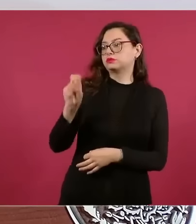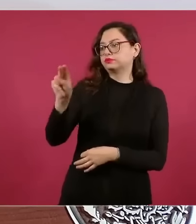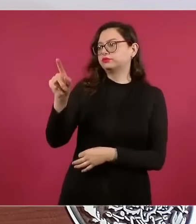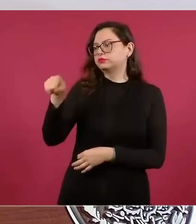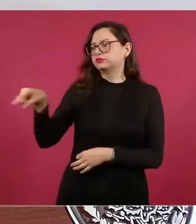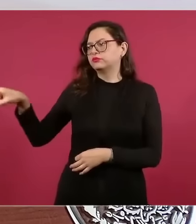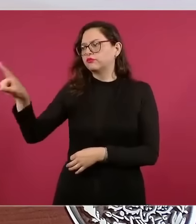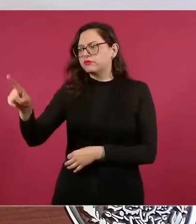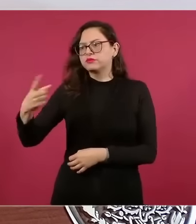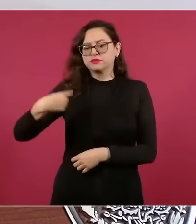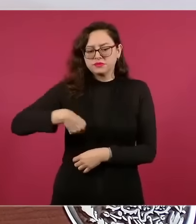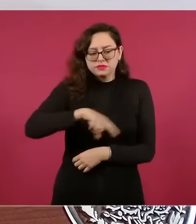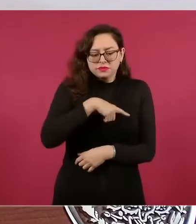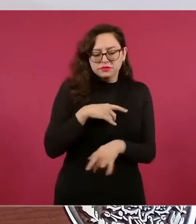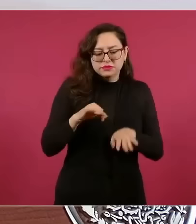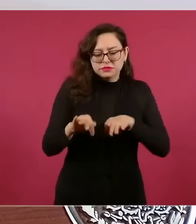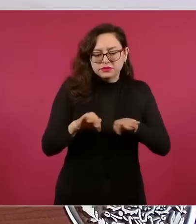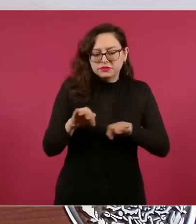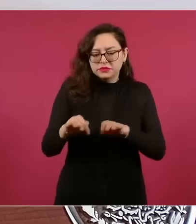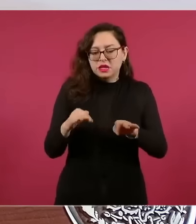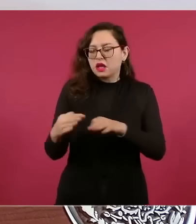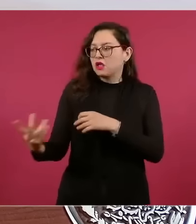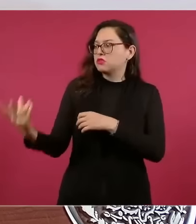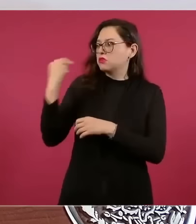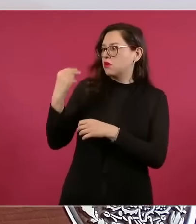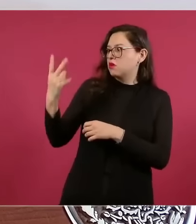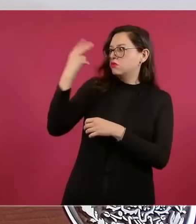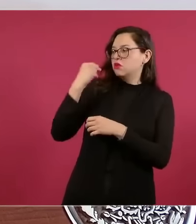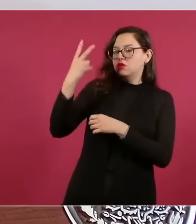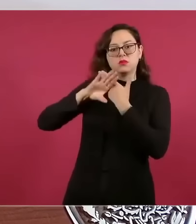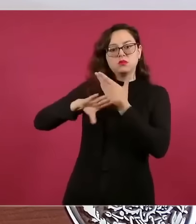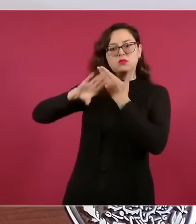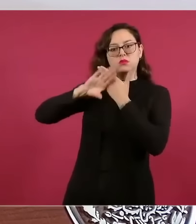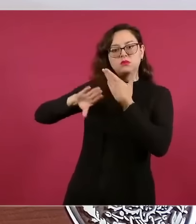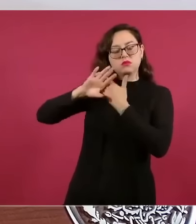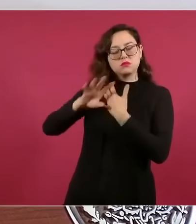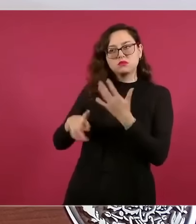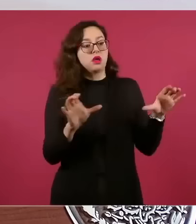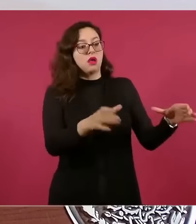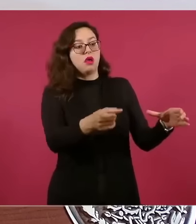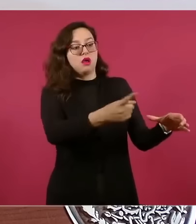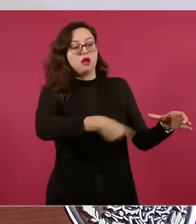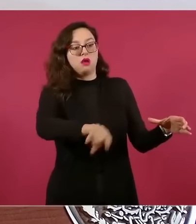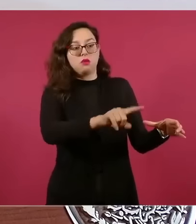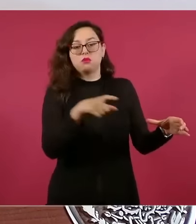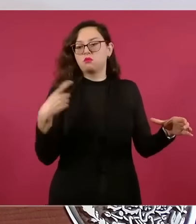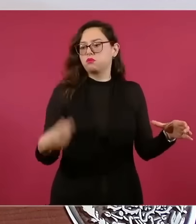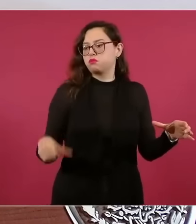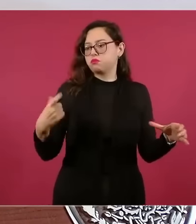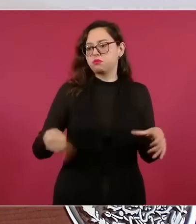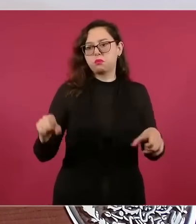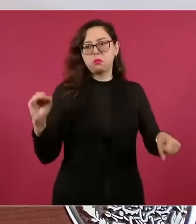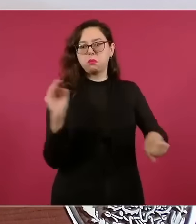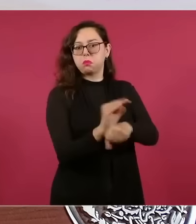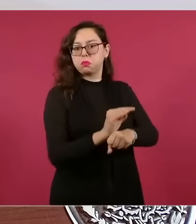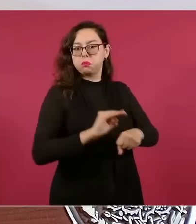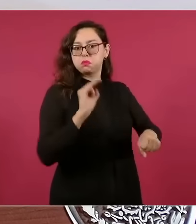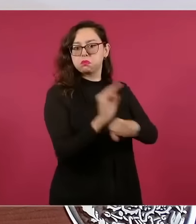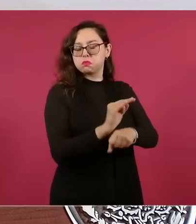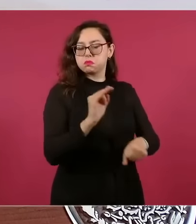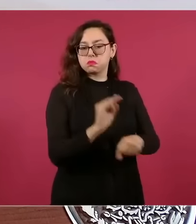potentados. Acuérdense de un juez que otorgó un amparo